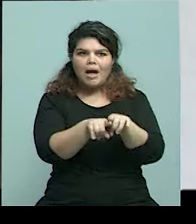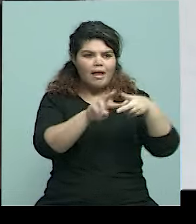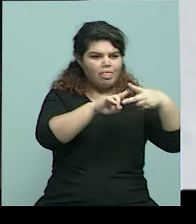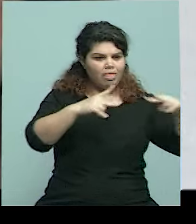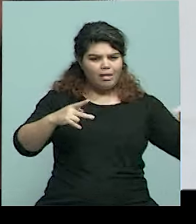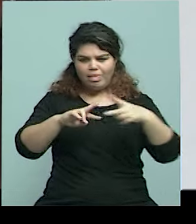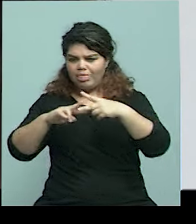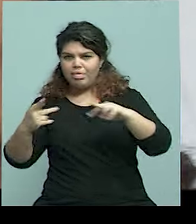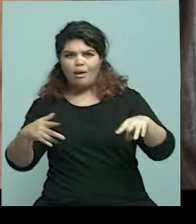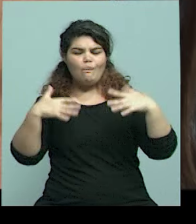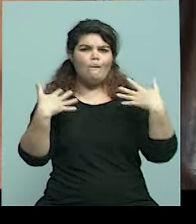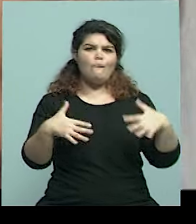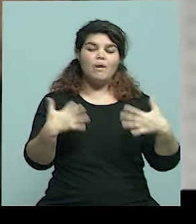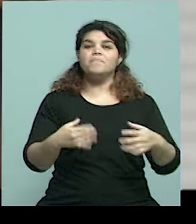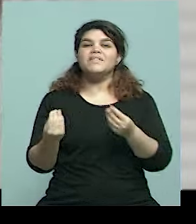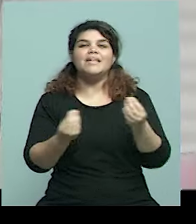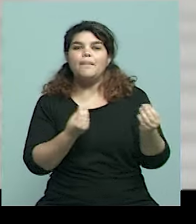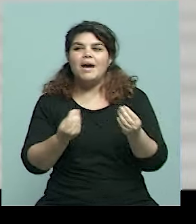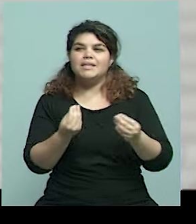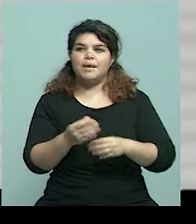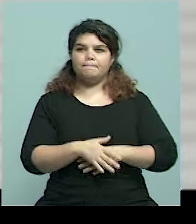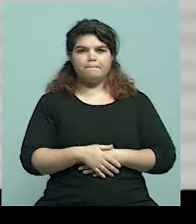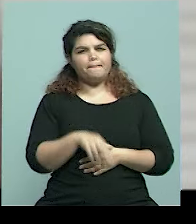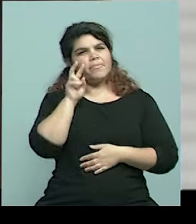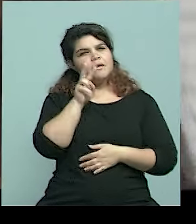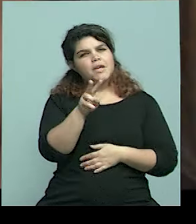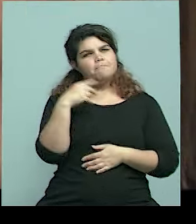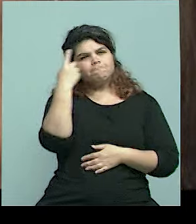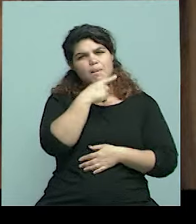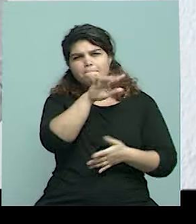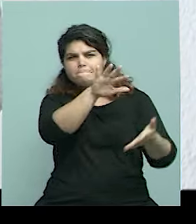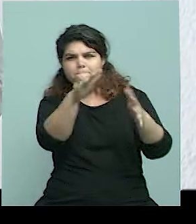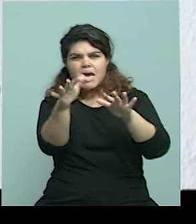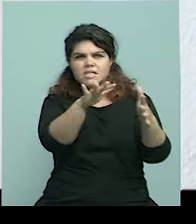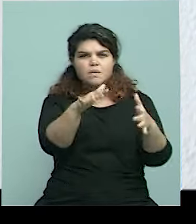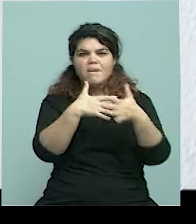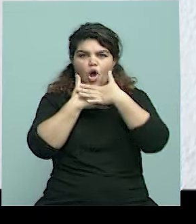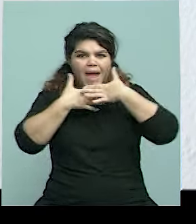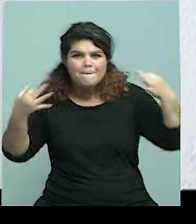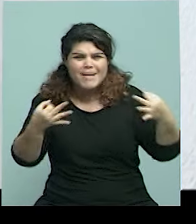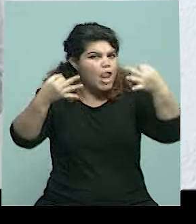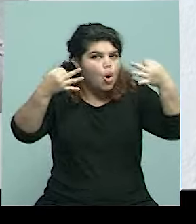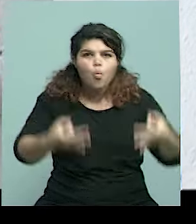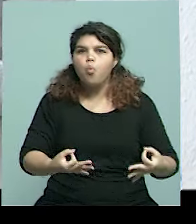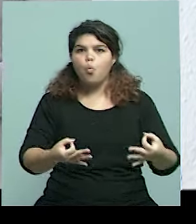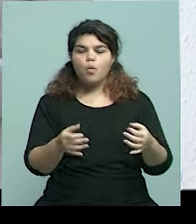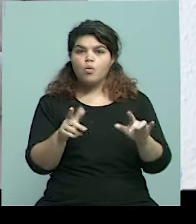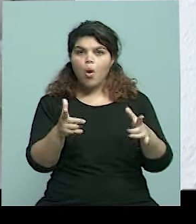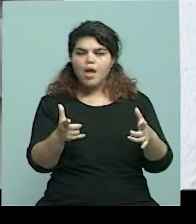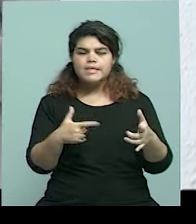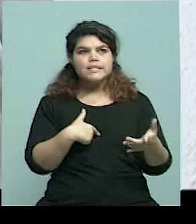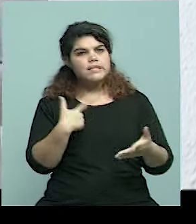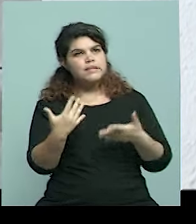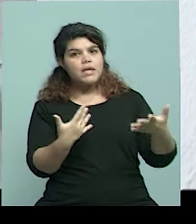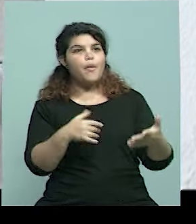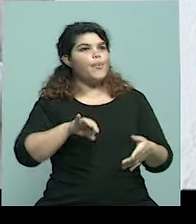distintas vidas que llevaron, hacía que uno las veía un poco parecidas, pero no eran tan parecidas. Sí, y eso